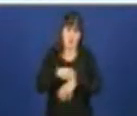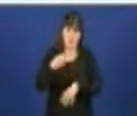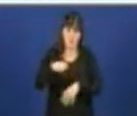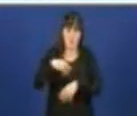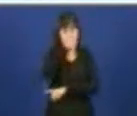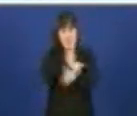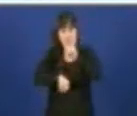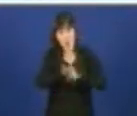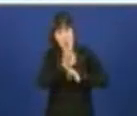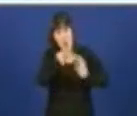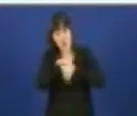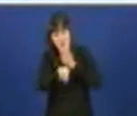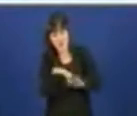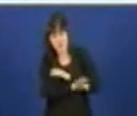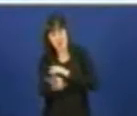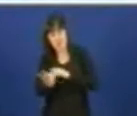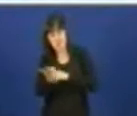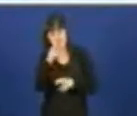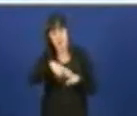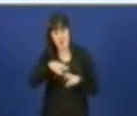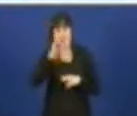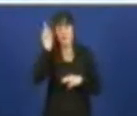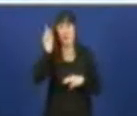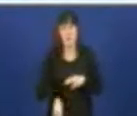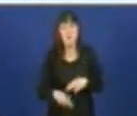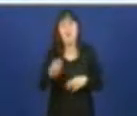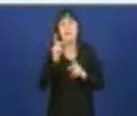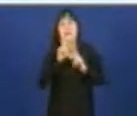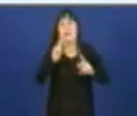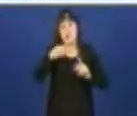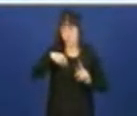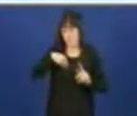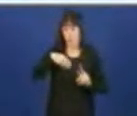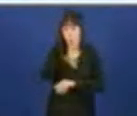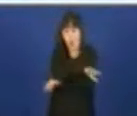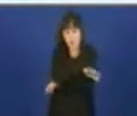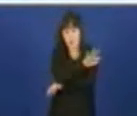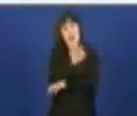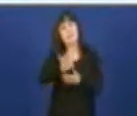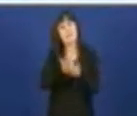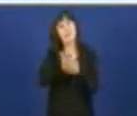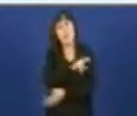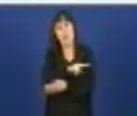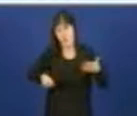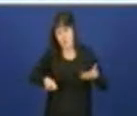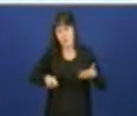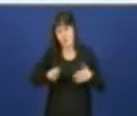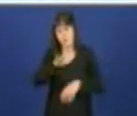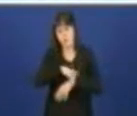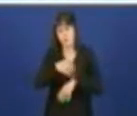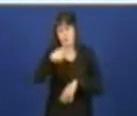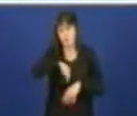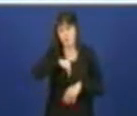para os políticos. En este caso, desde a Consellería e desde o Servicio Galego de Salud, manifestamos reiteradamente o noso